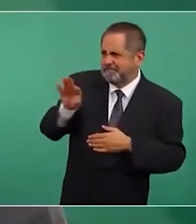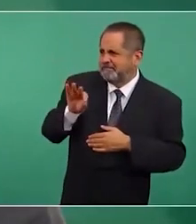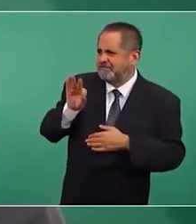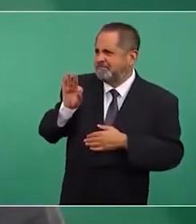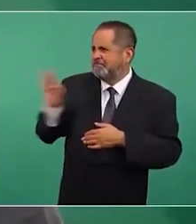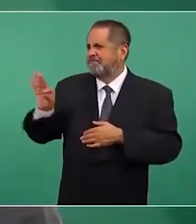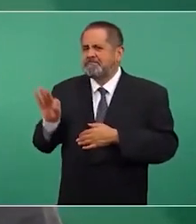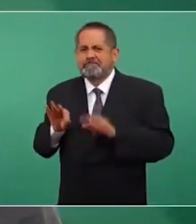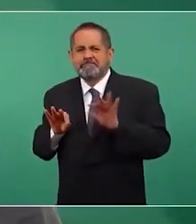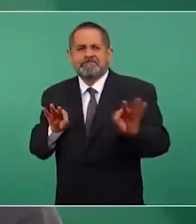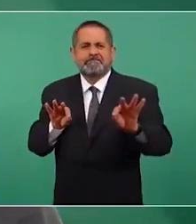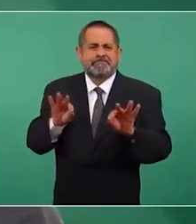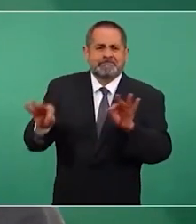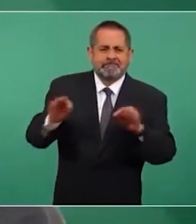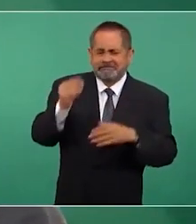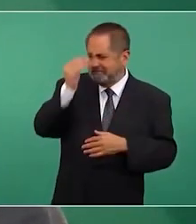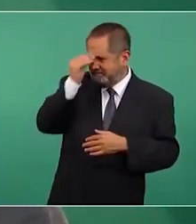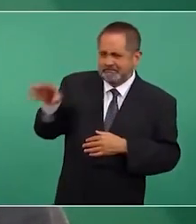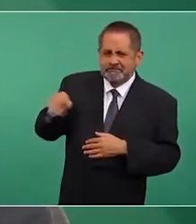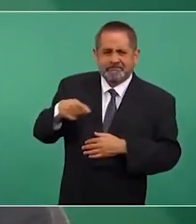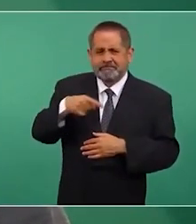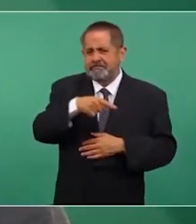queriendo